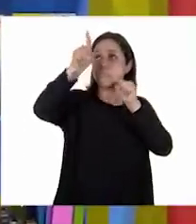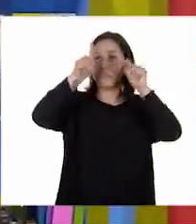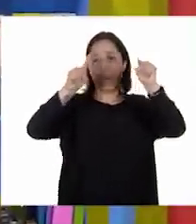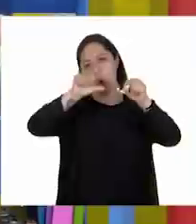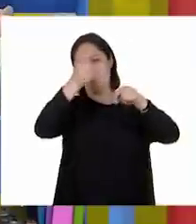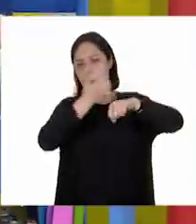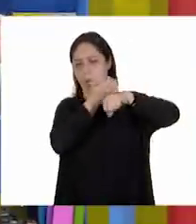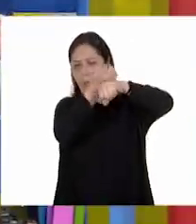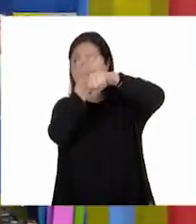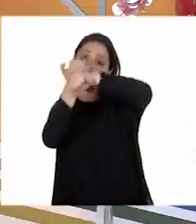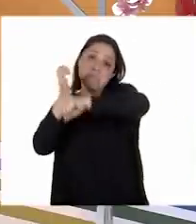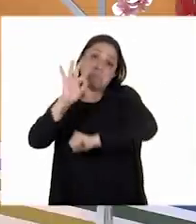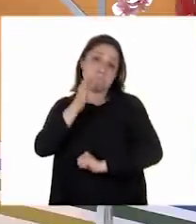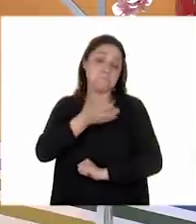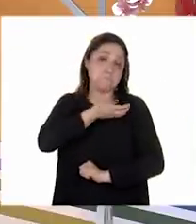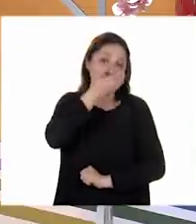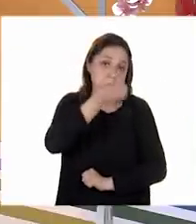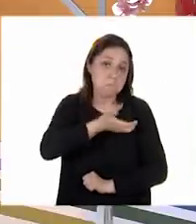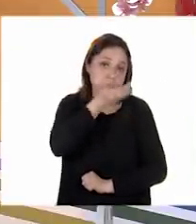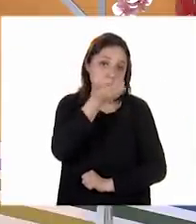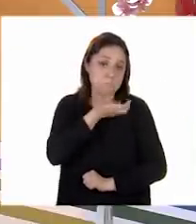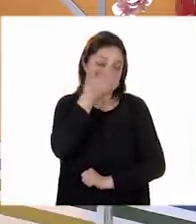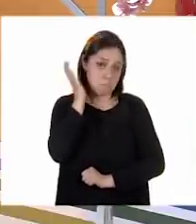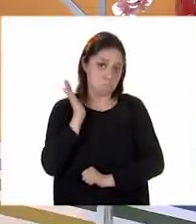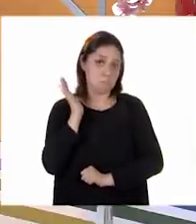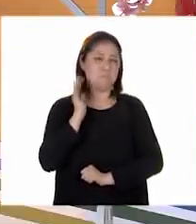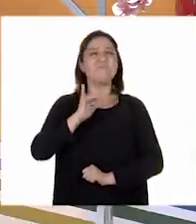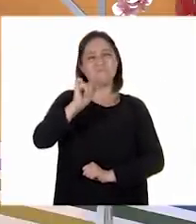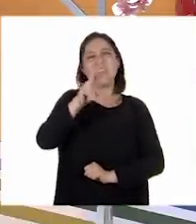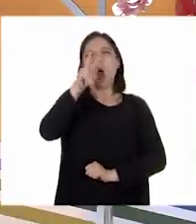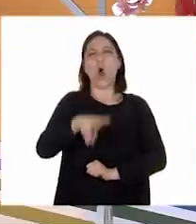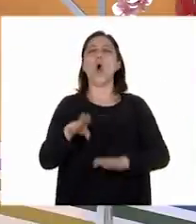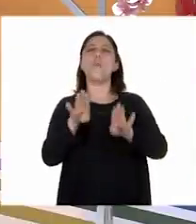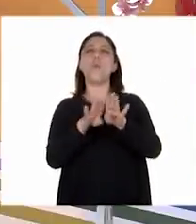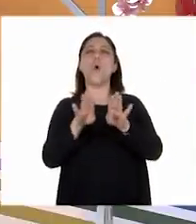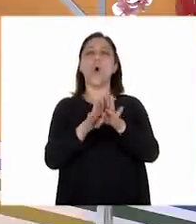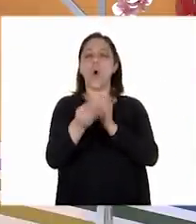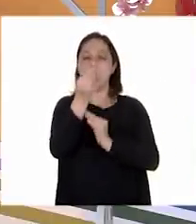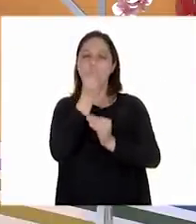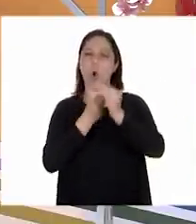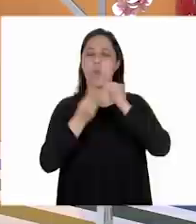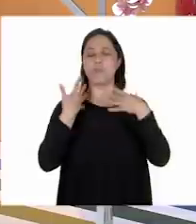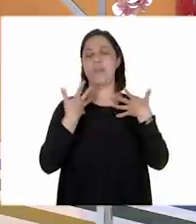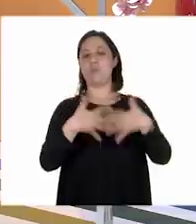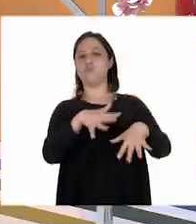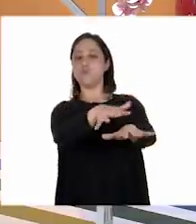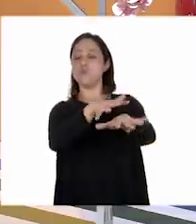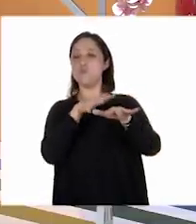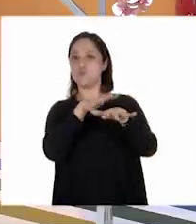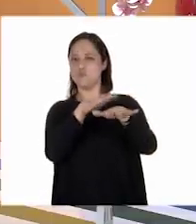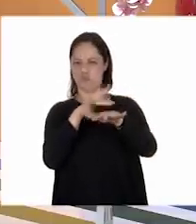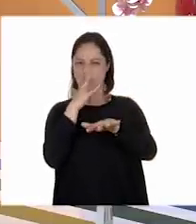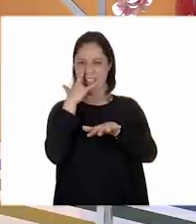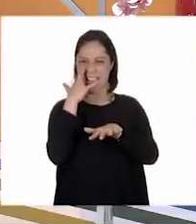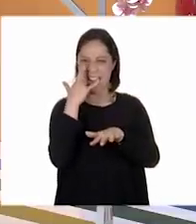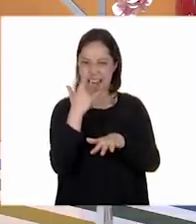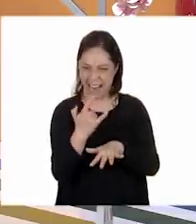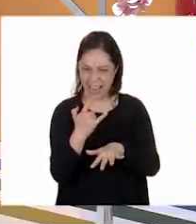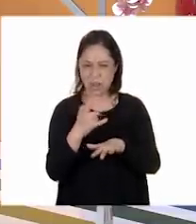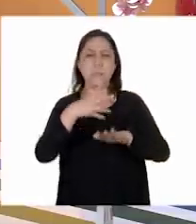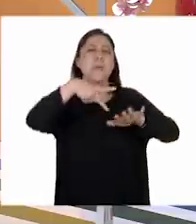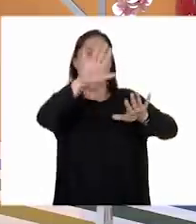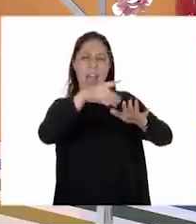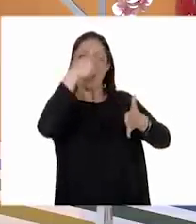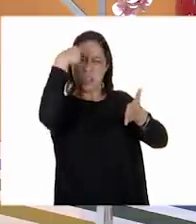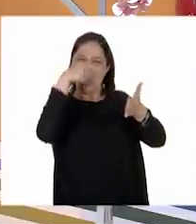mucho más común, evidentemente. platillos exóticos, ¿verdad? ¿Sabes qué, Oscar? Yo creo que ya mejor nos vamos, ¿verdad? Porque ya nos entró un